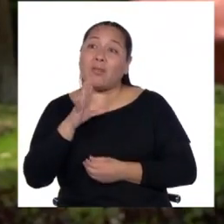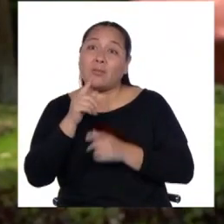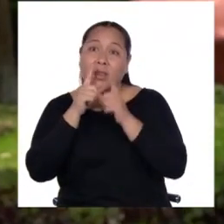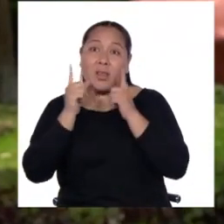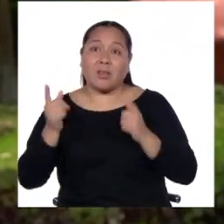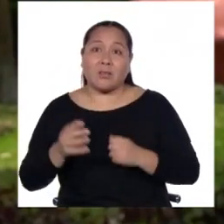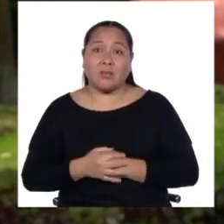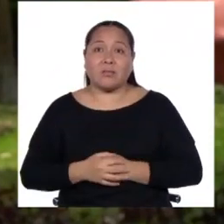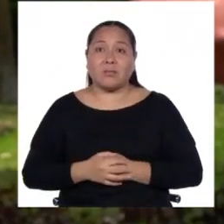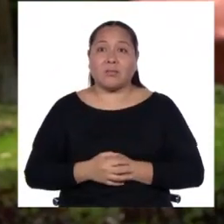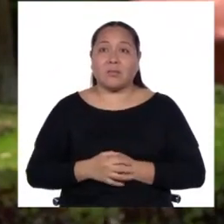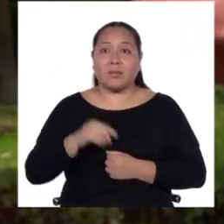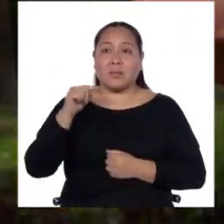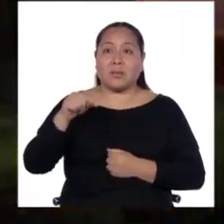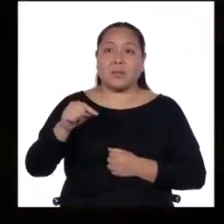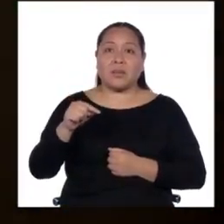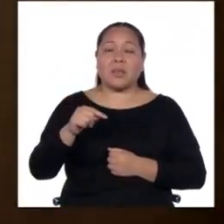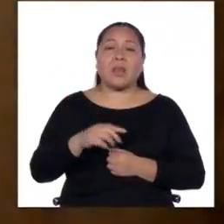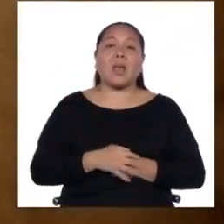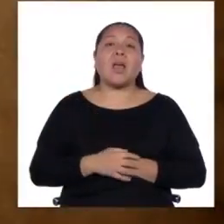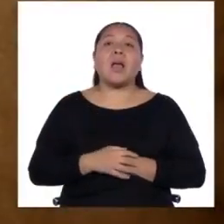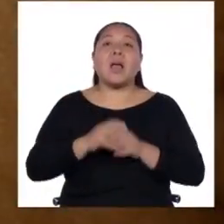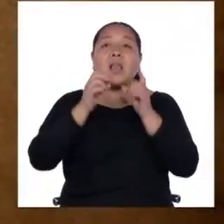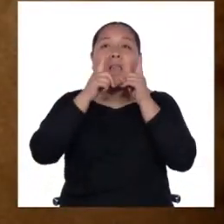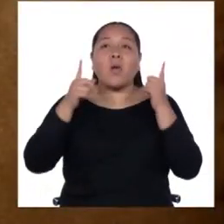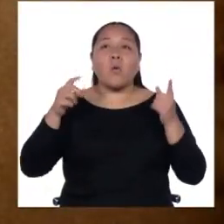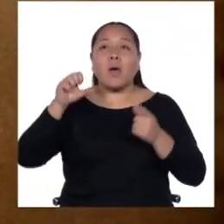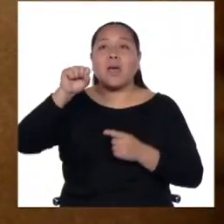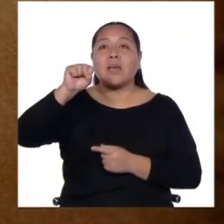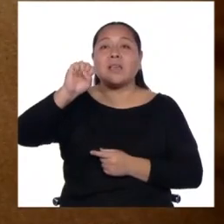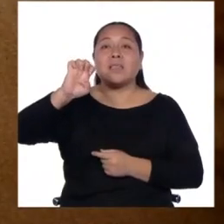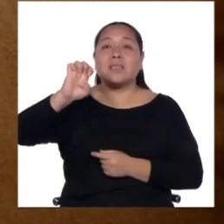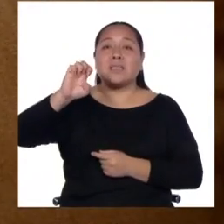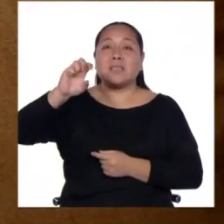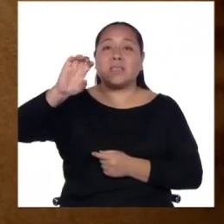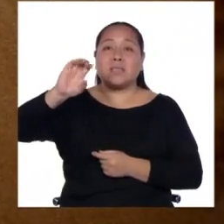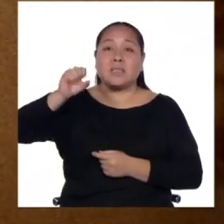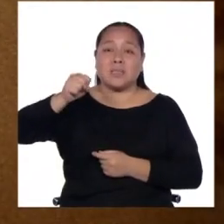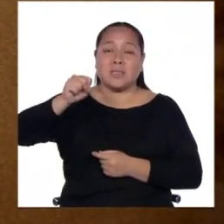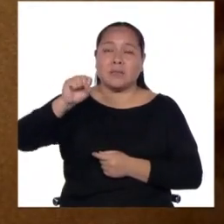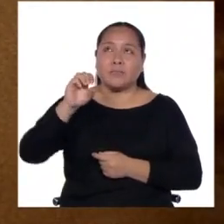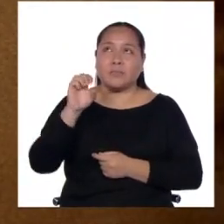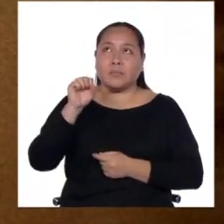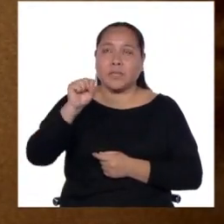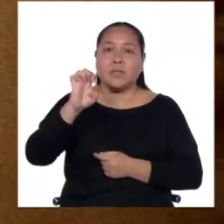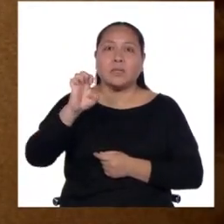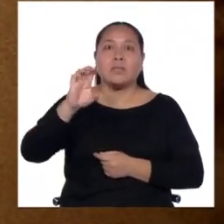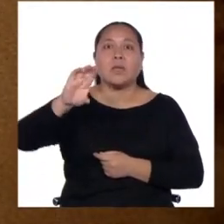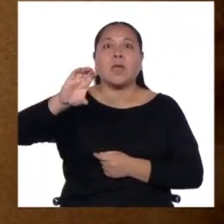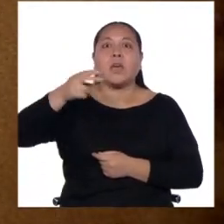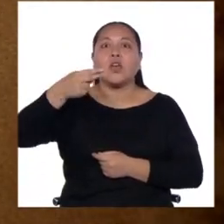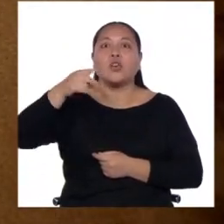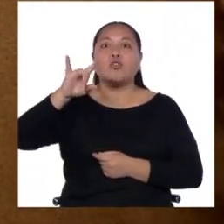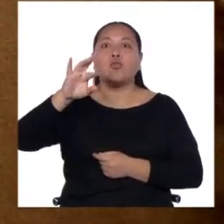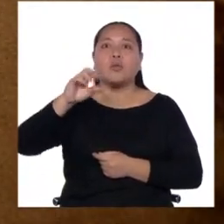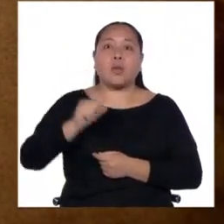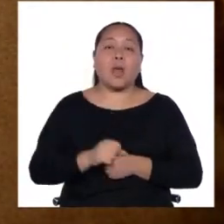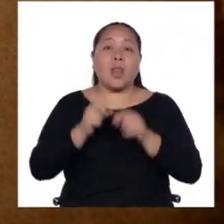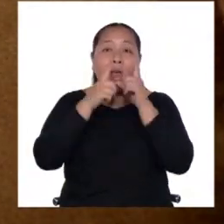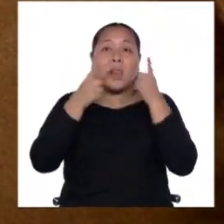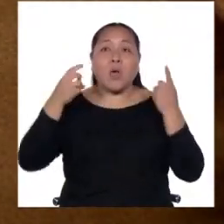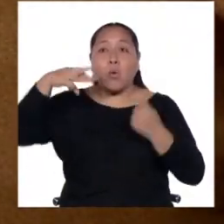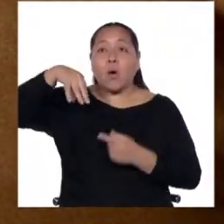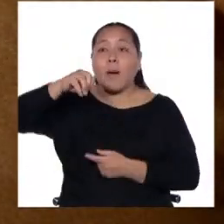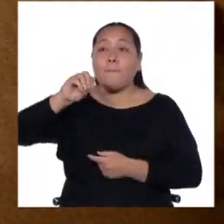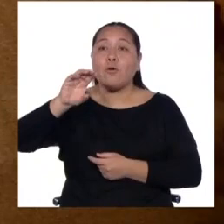a la lengua C, de la provincia de Sichura, que era una lengua completamente diferente. Hay que recordar a la lengua Mochica, que ya no existe.